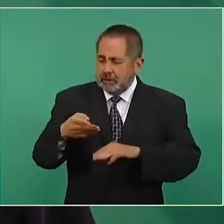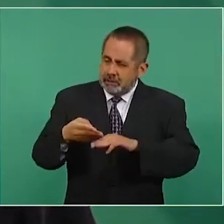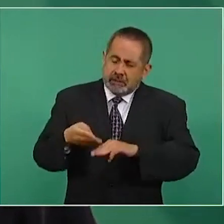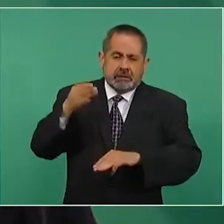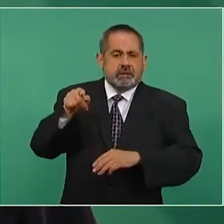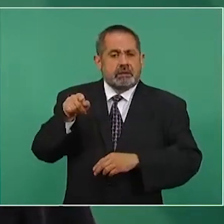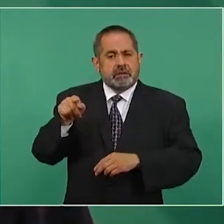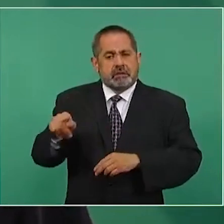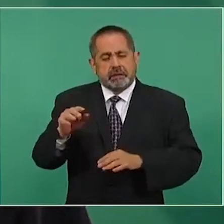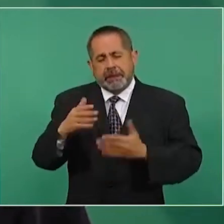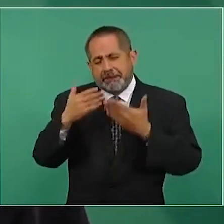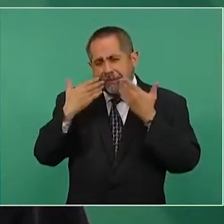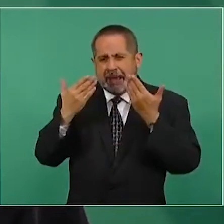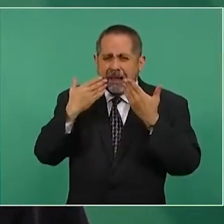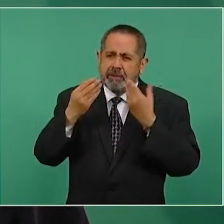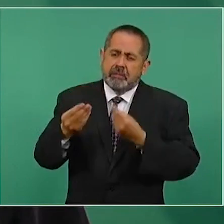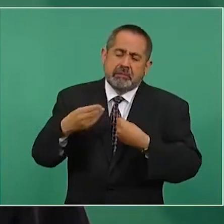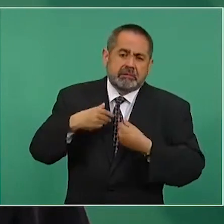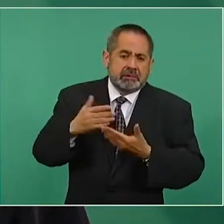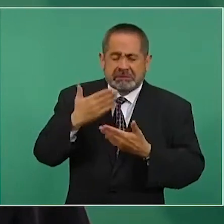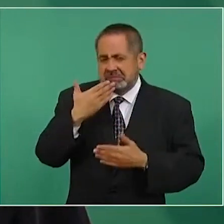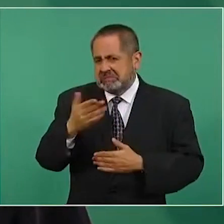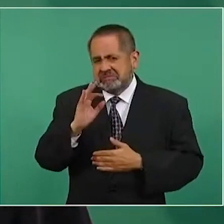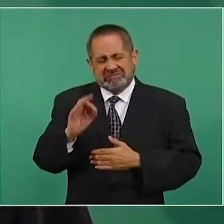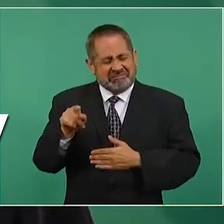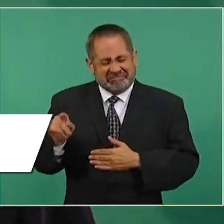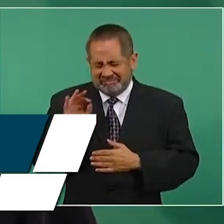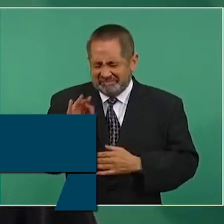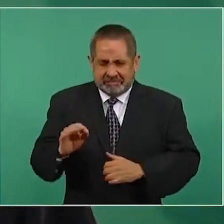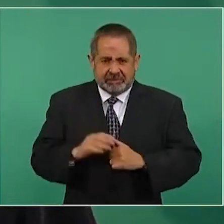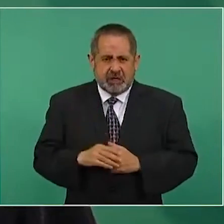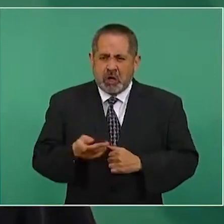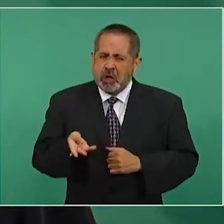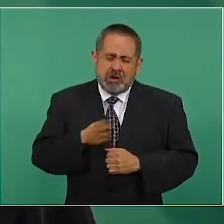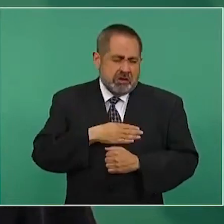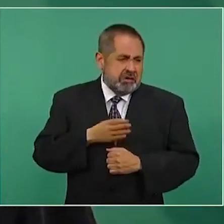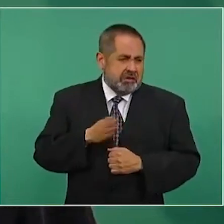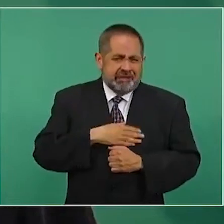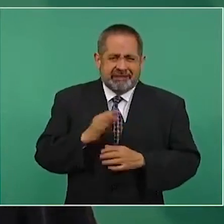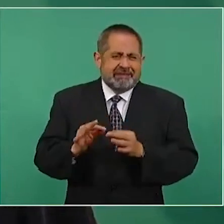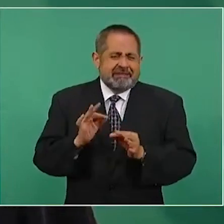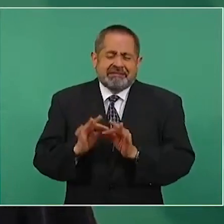agradecida, es muy buena,